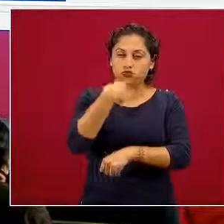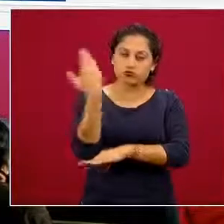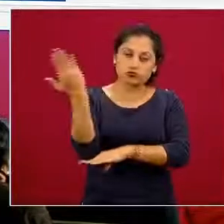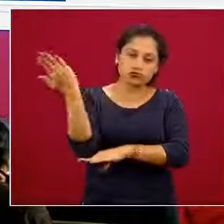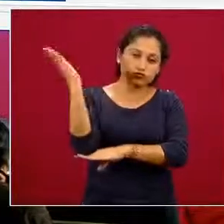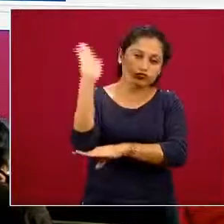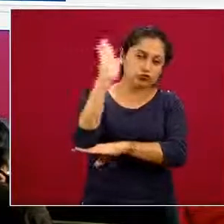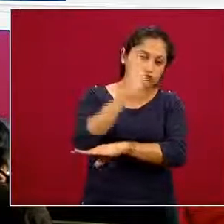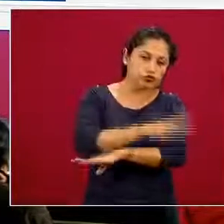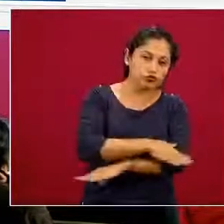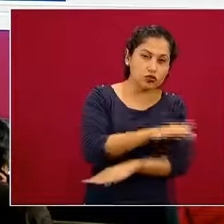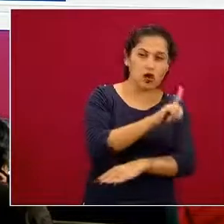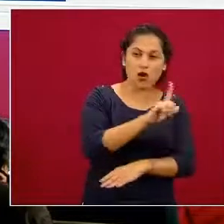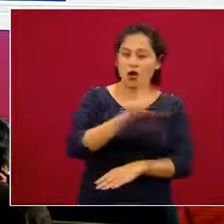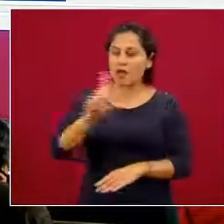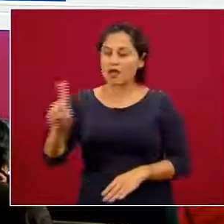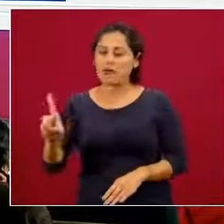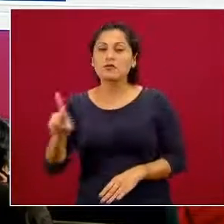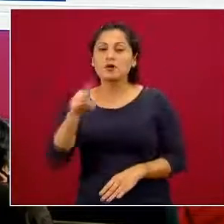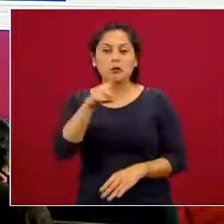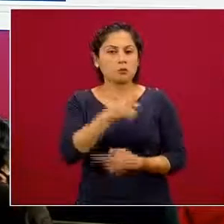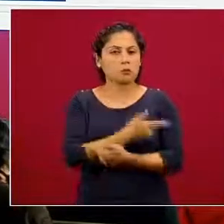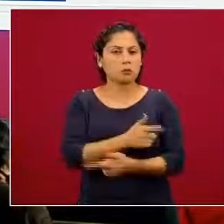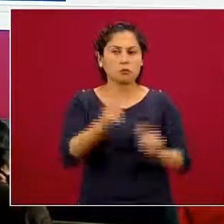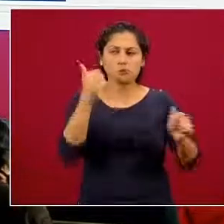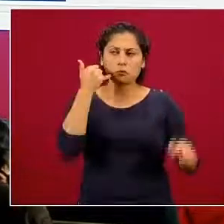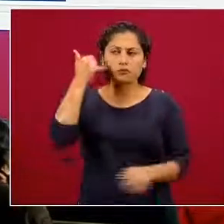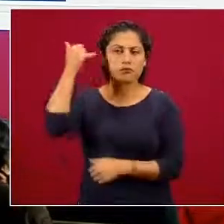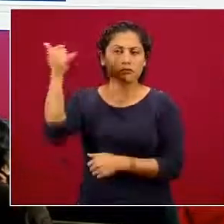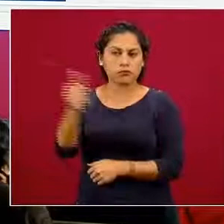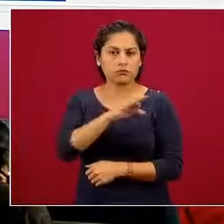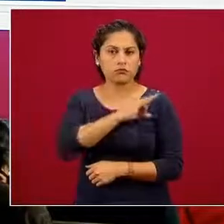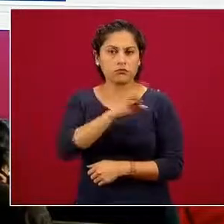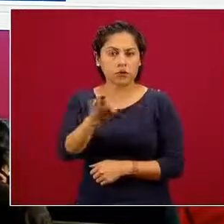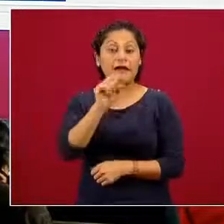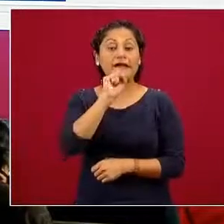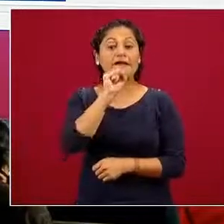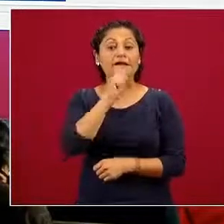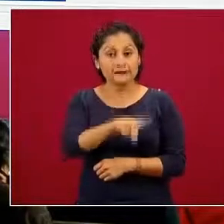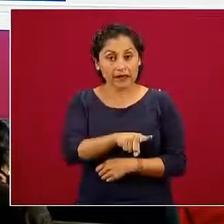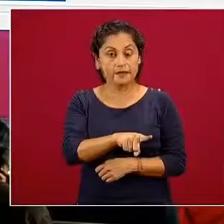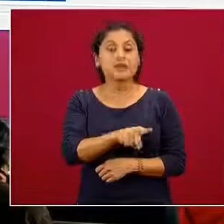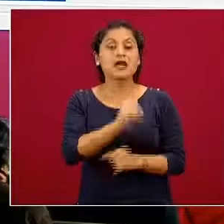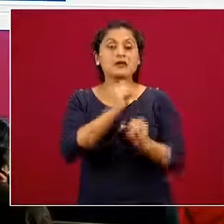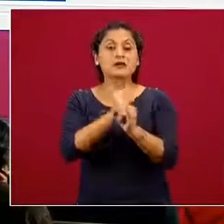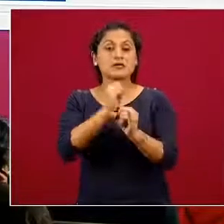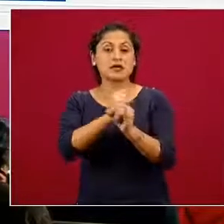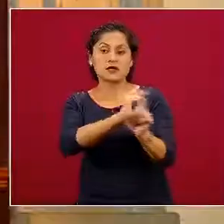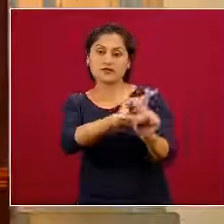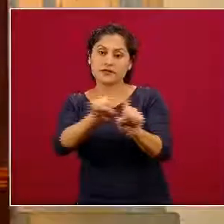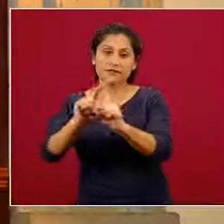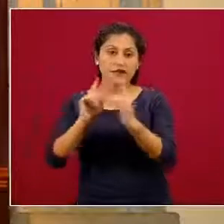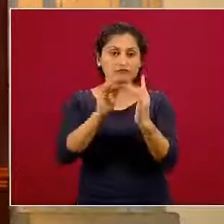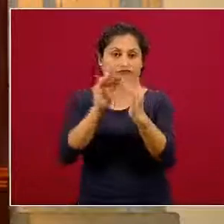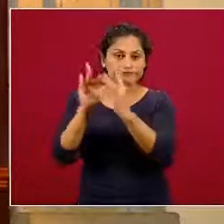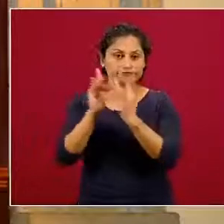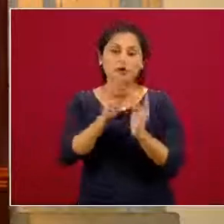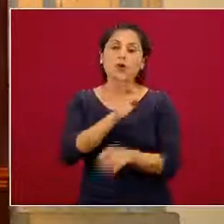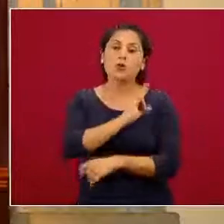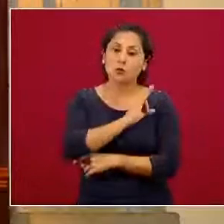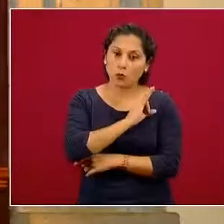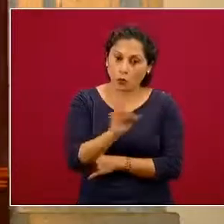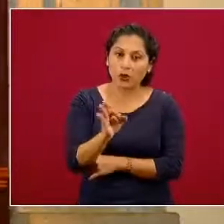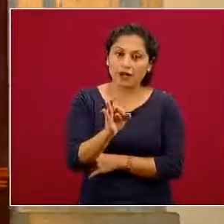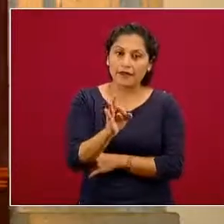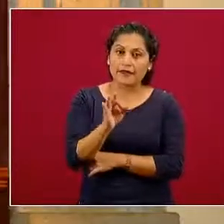y cualquiera puede tener acceso a ella. Además de que también hay redes sociales que están disponibles y que personas que son